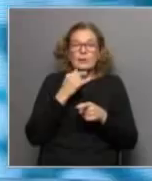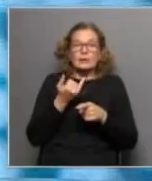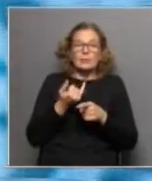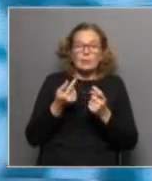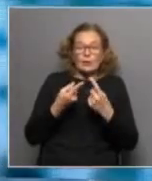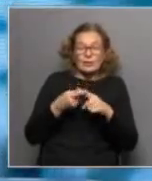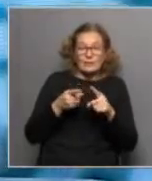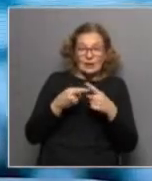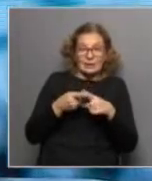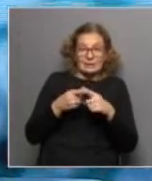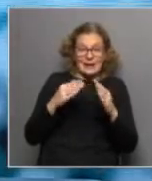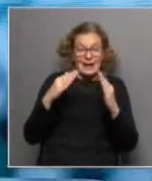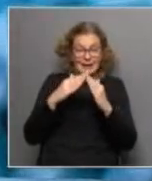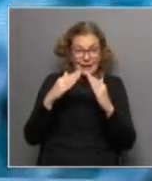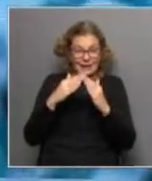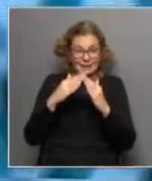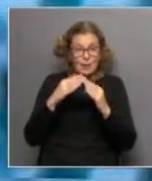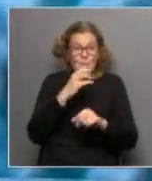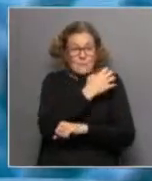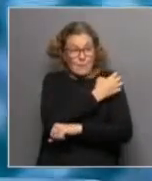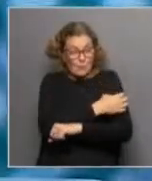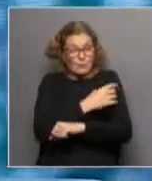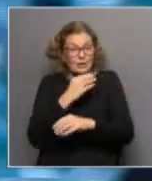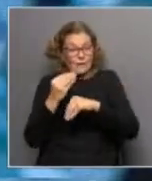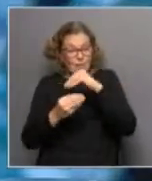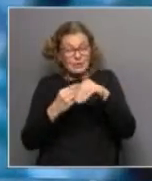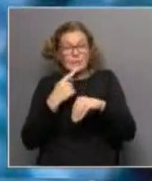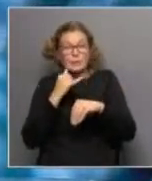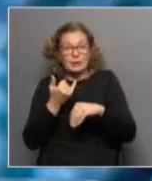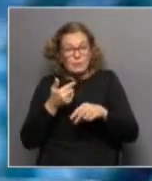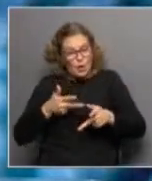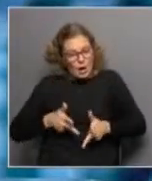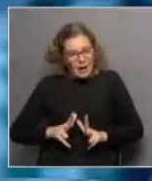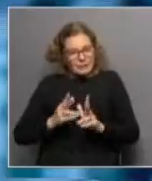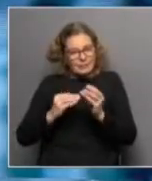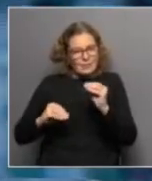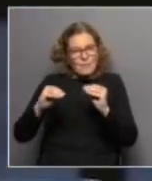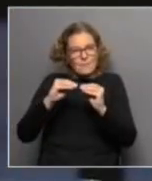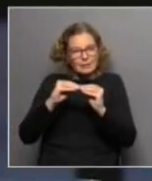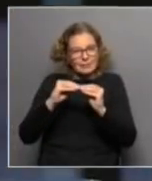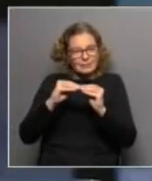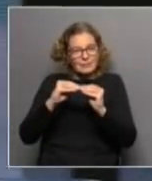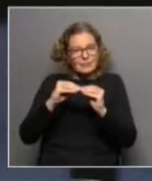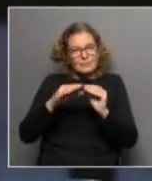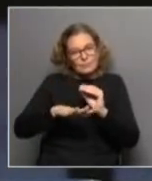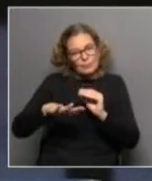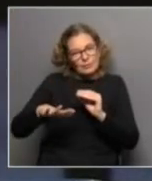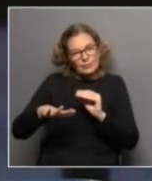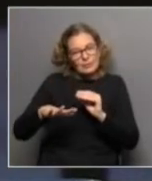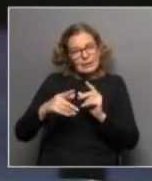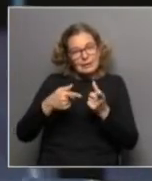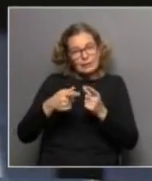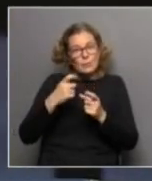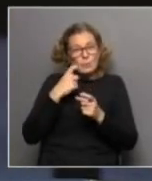diferentes entre los hogares de menores recursos que los hogares de mayores recursos, lo que también abona al hecho de que los hogares más pobres